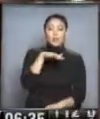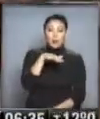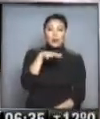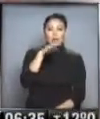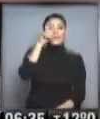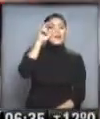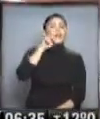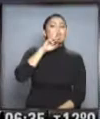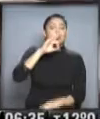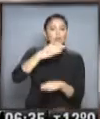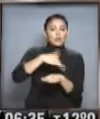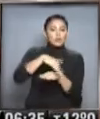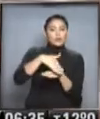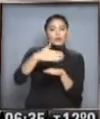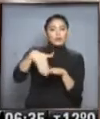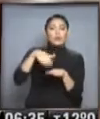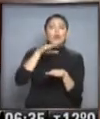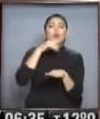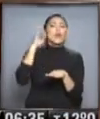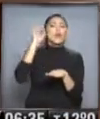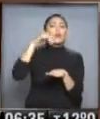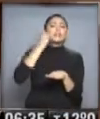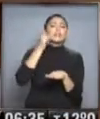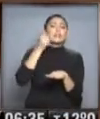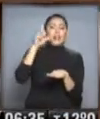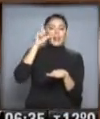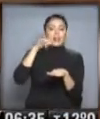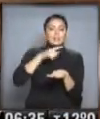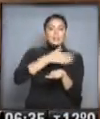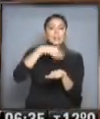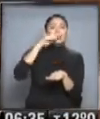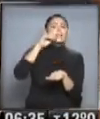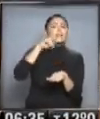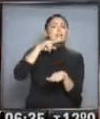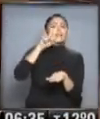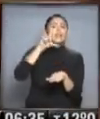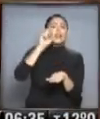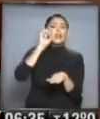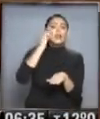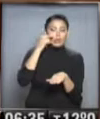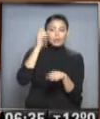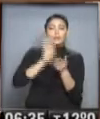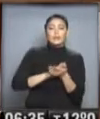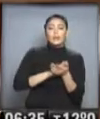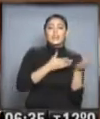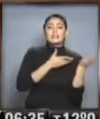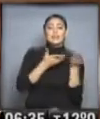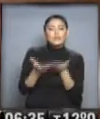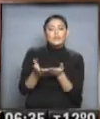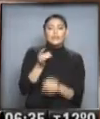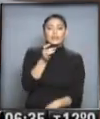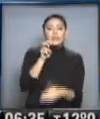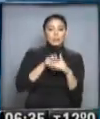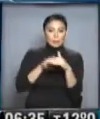Peiró, entre Chivilcoy y Joaquín B. González. En cuanto a los servicios, vamos a ver cómo están funcionando trenes, subtes y